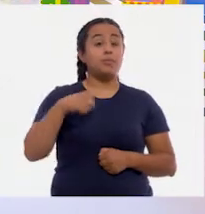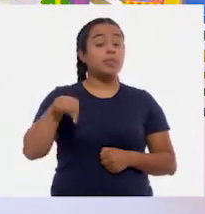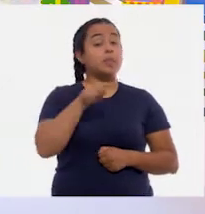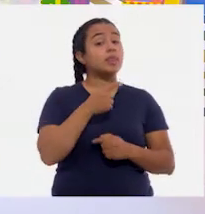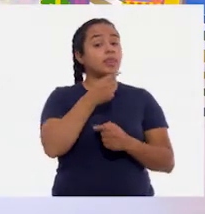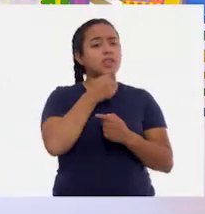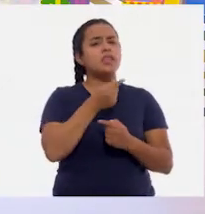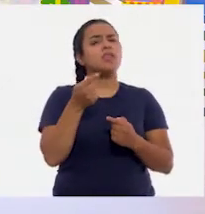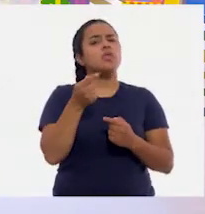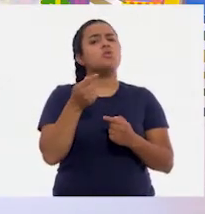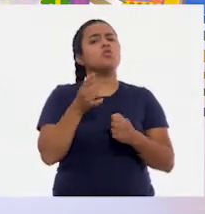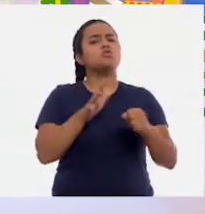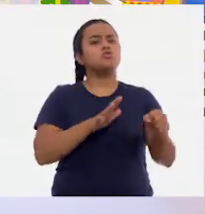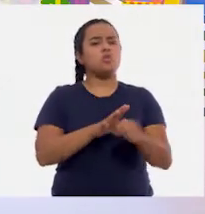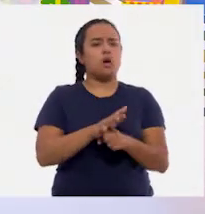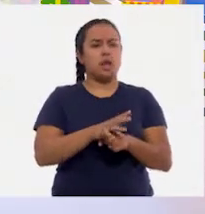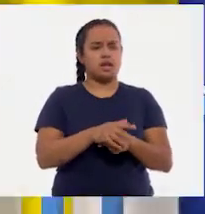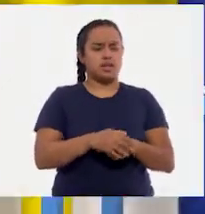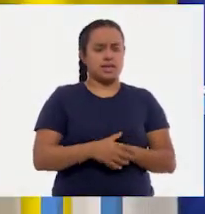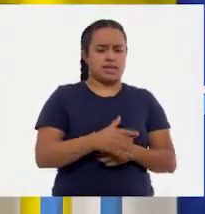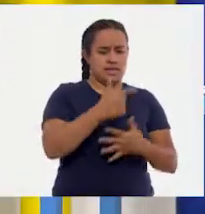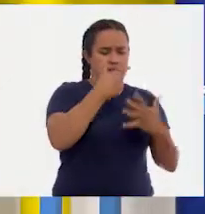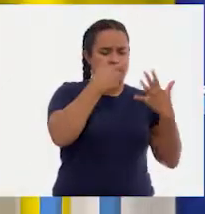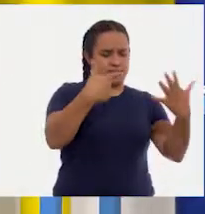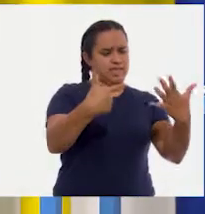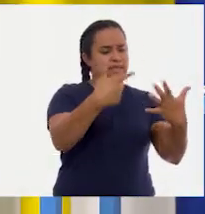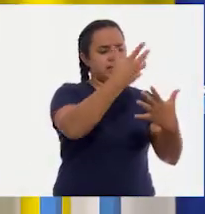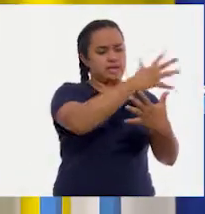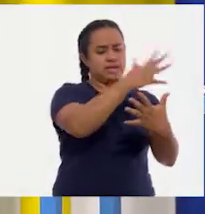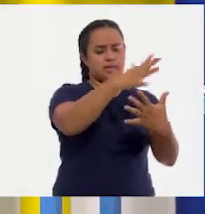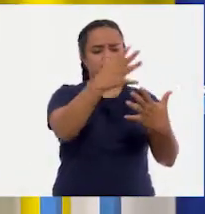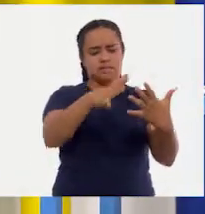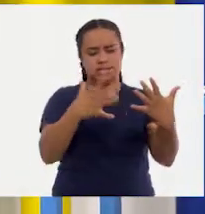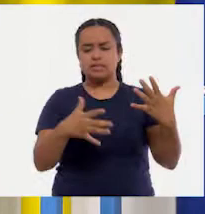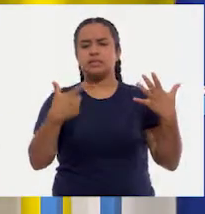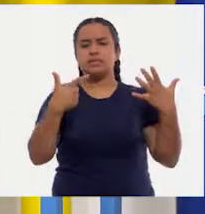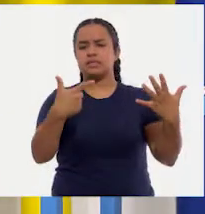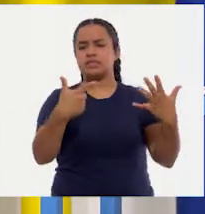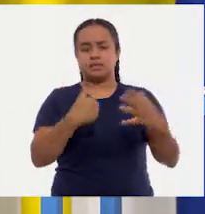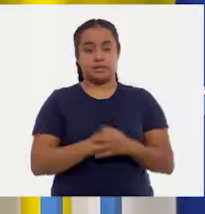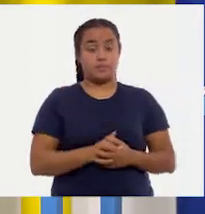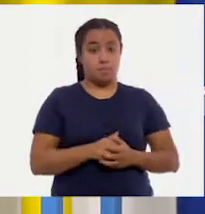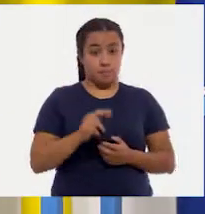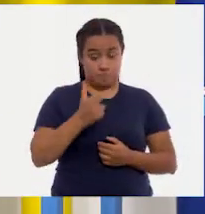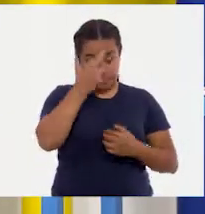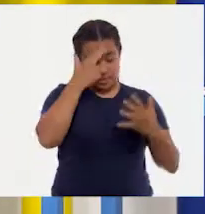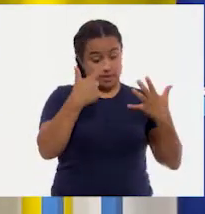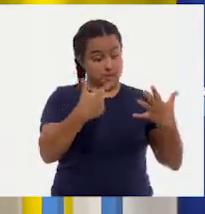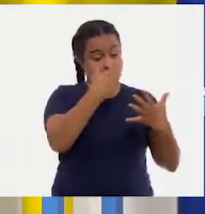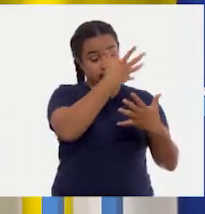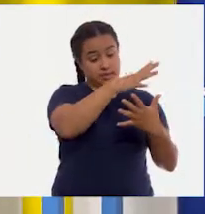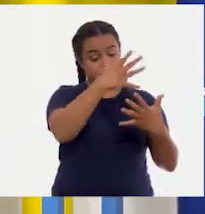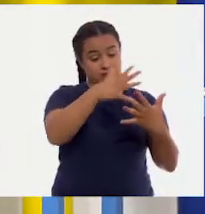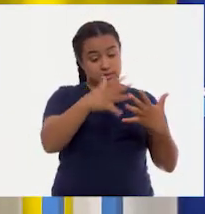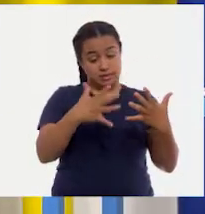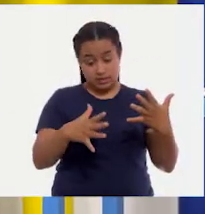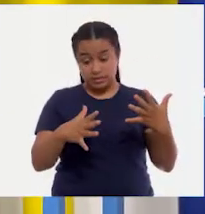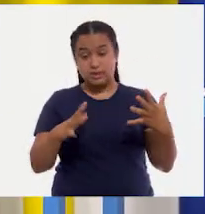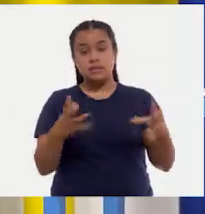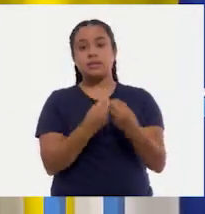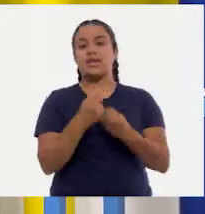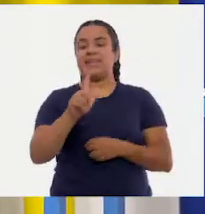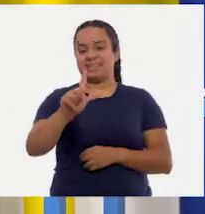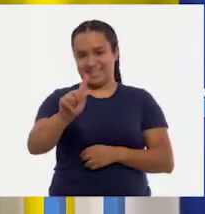los niños qué número son siete decenas. Recordemos que siete decenas son setenta.